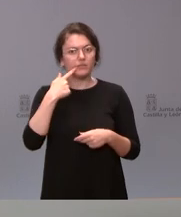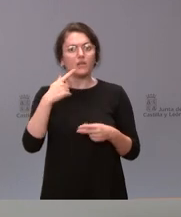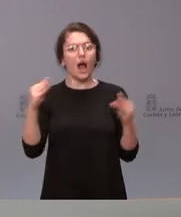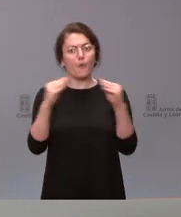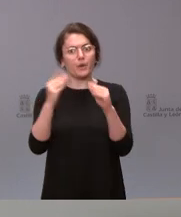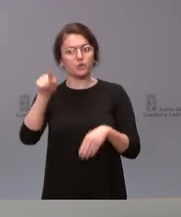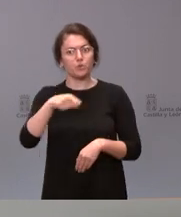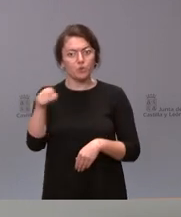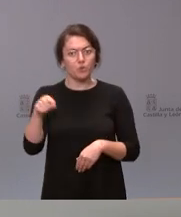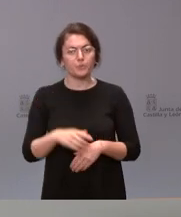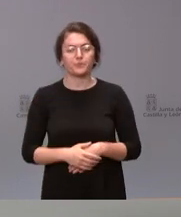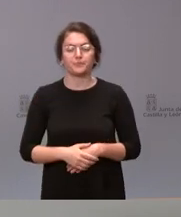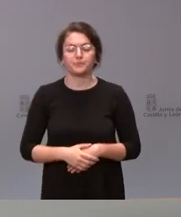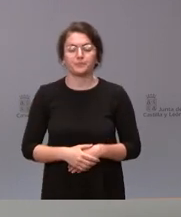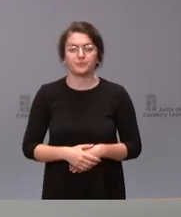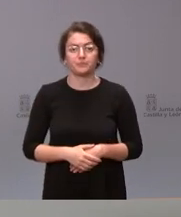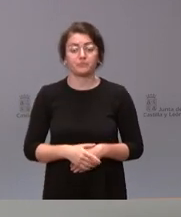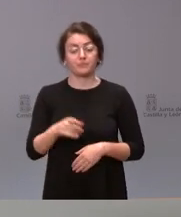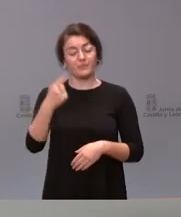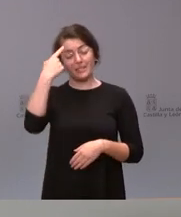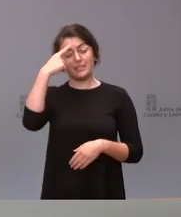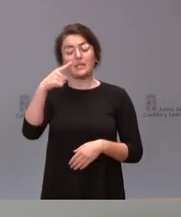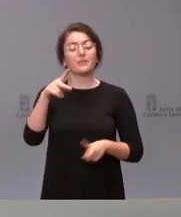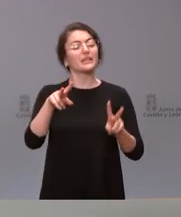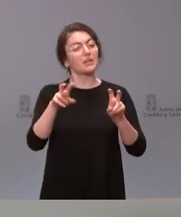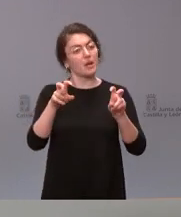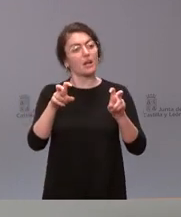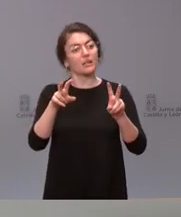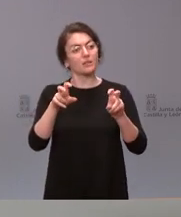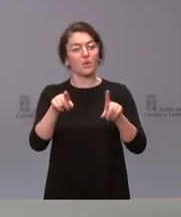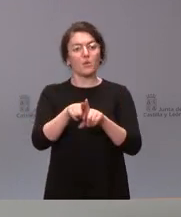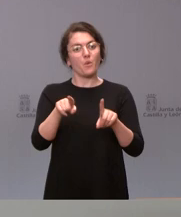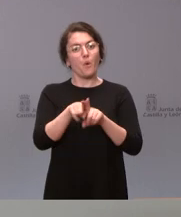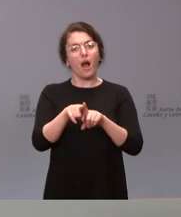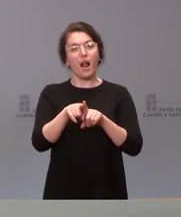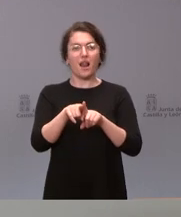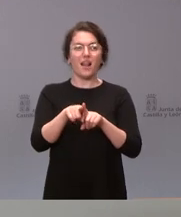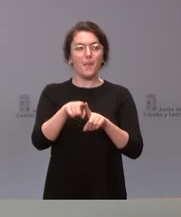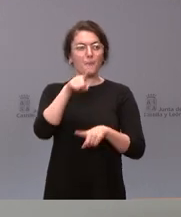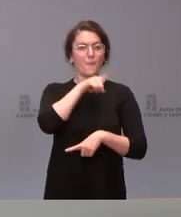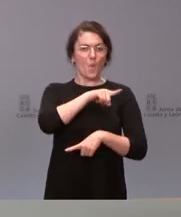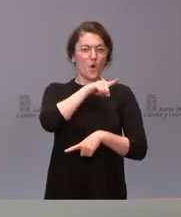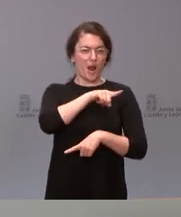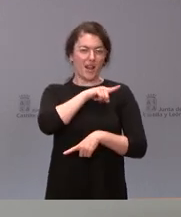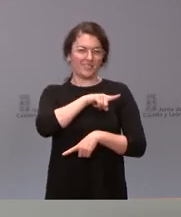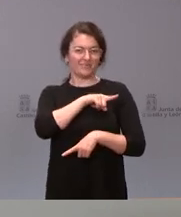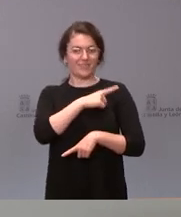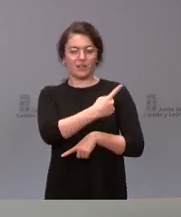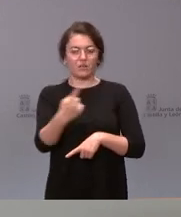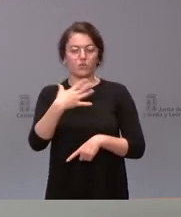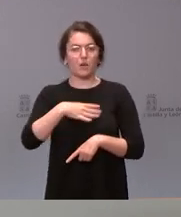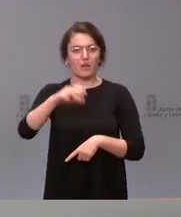Como usted sabe, son cuestiones siempre de orden moral y ético y cada persona puede tener su opinión. En mi opinión,